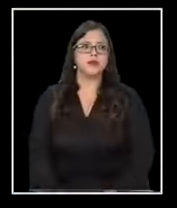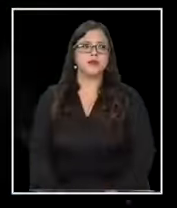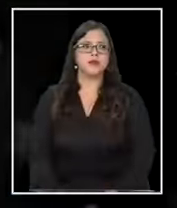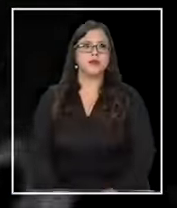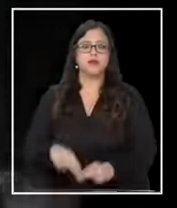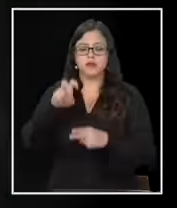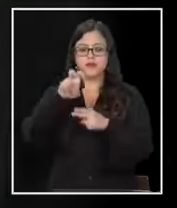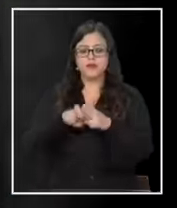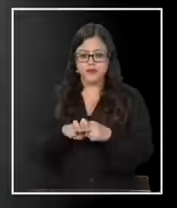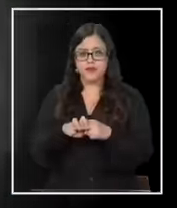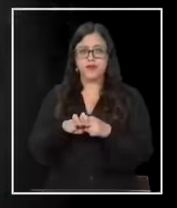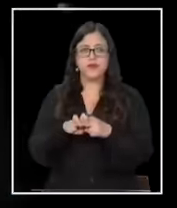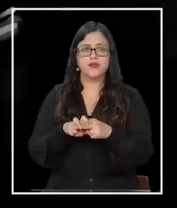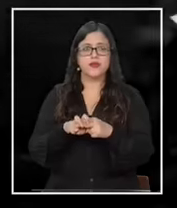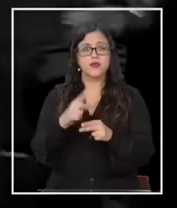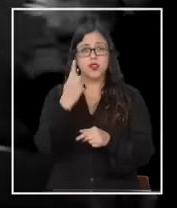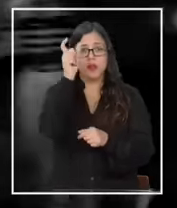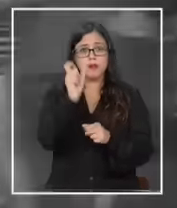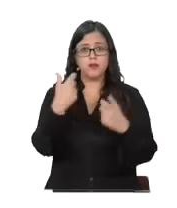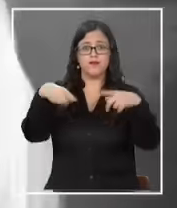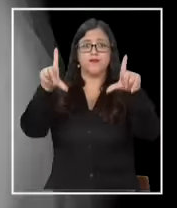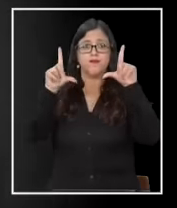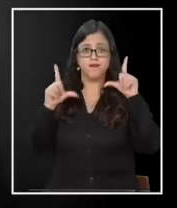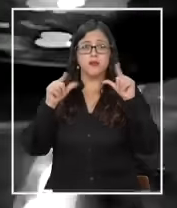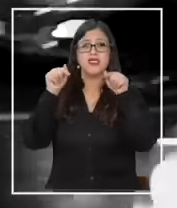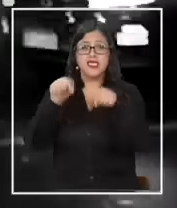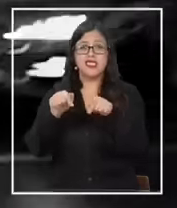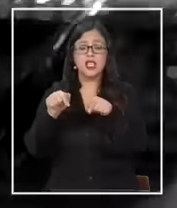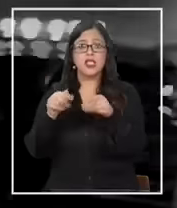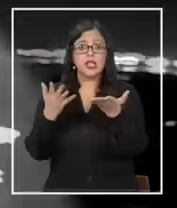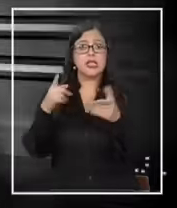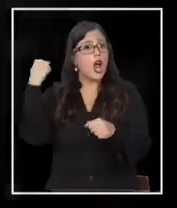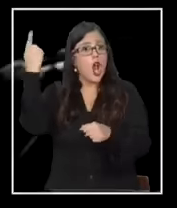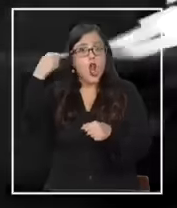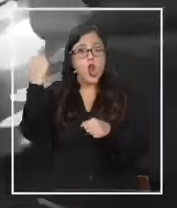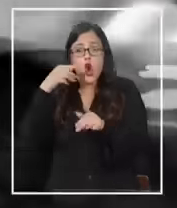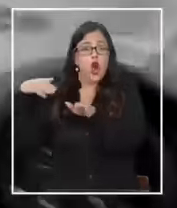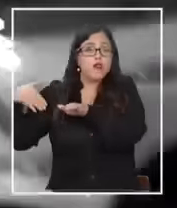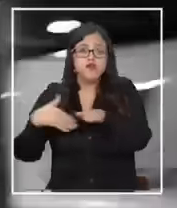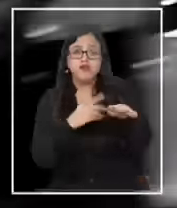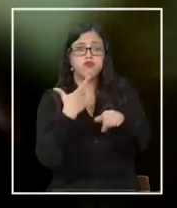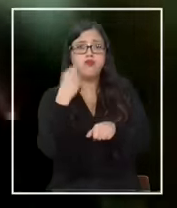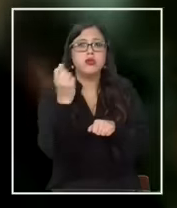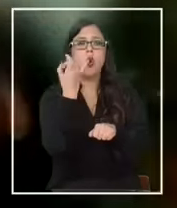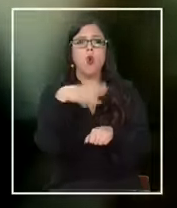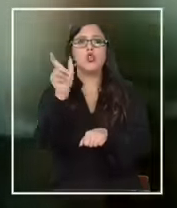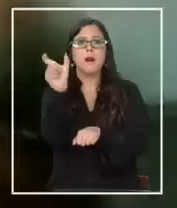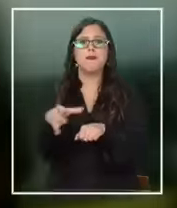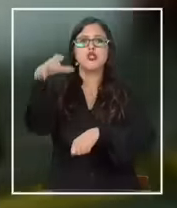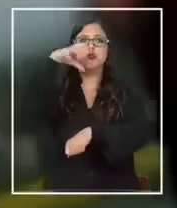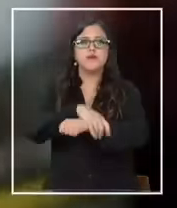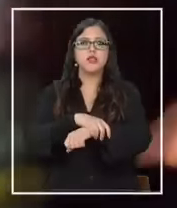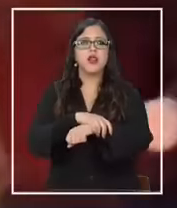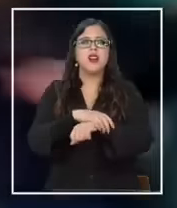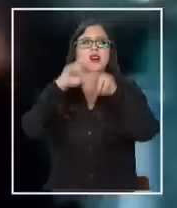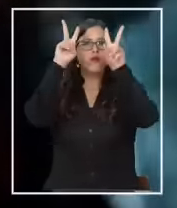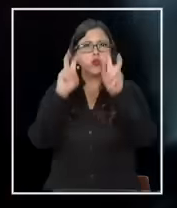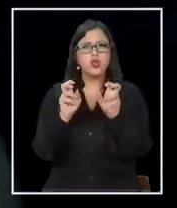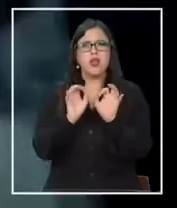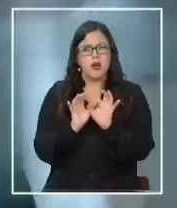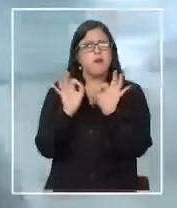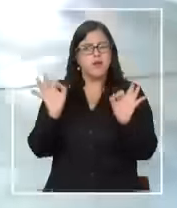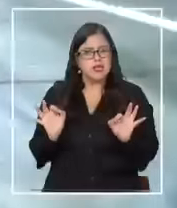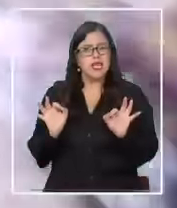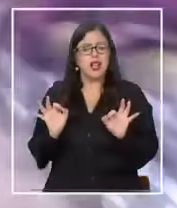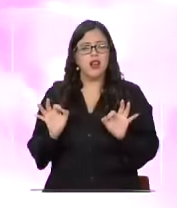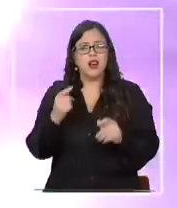Sentado en el piso, ya hacía uno de los protagonistas de esta frenética persecución, quien sería el único detenido, con un detalle bastante particular.